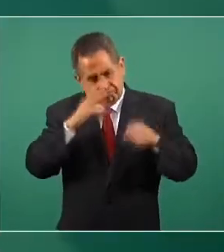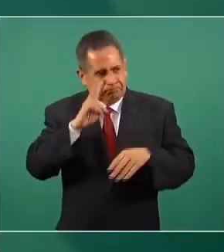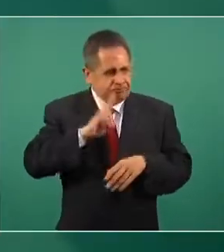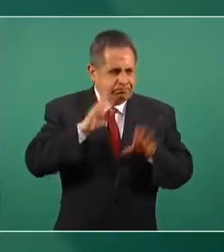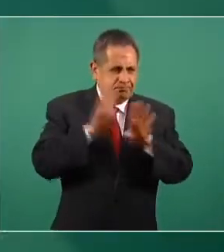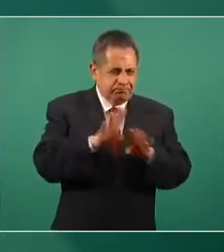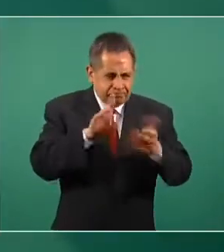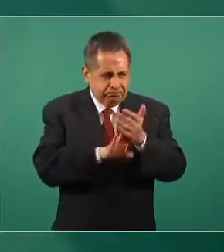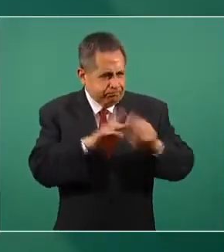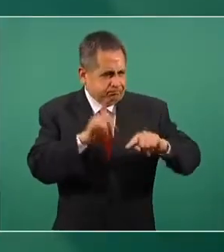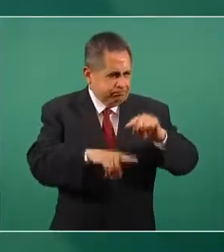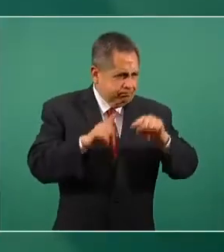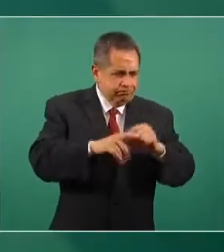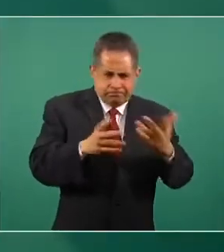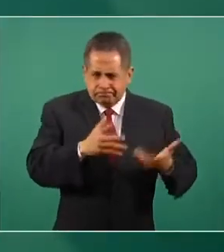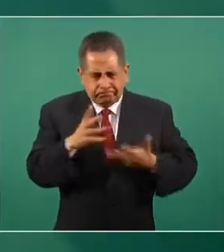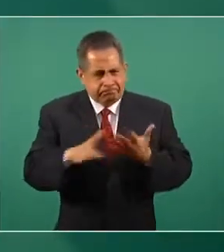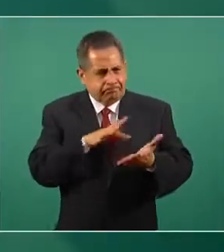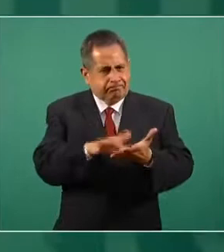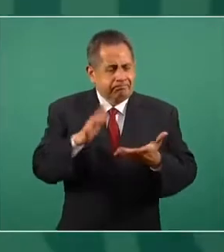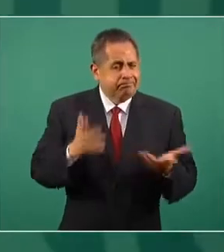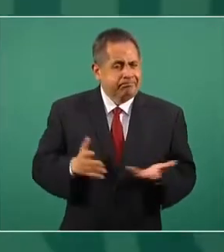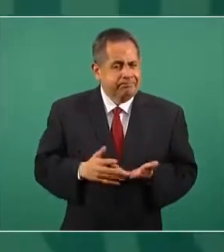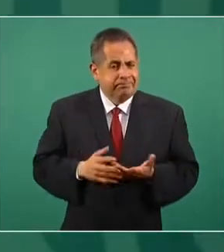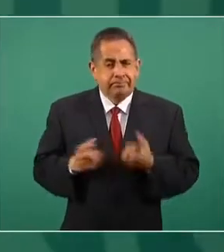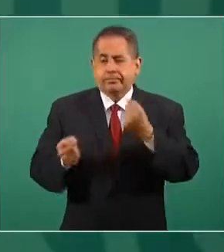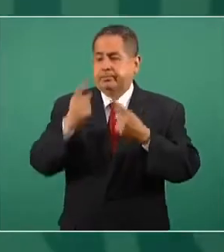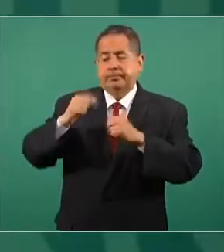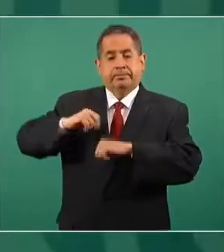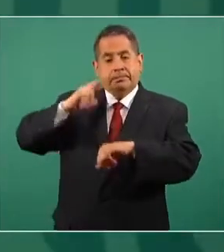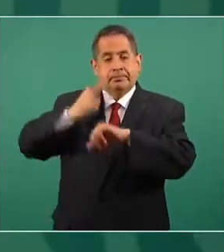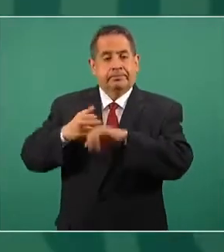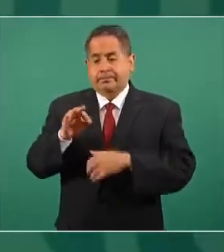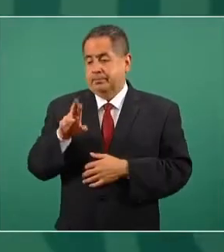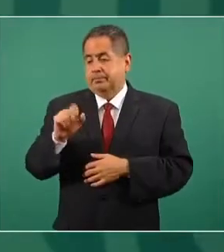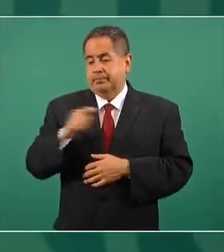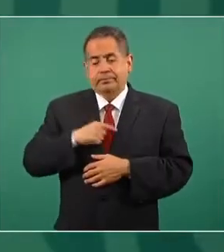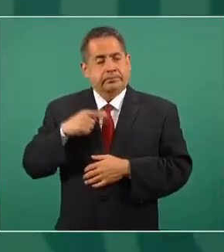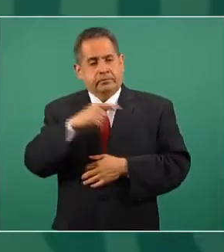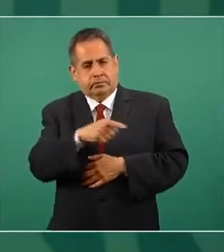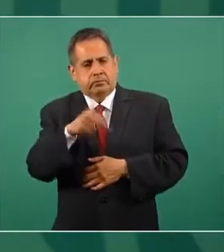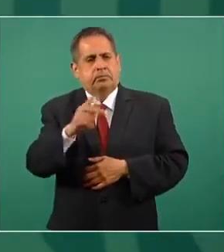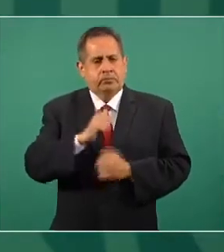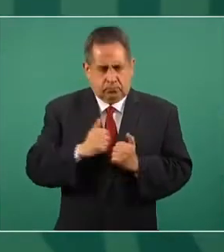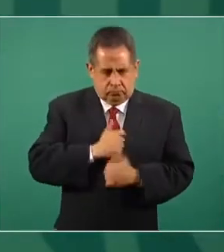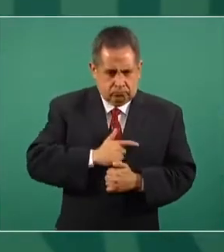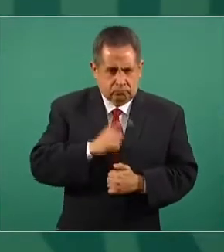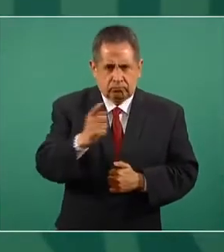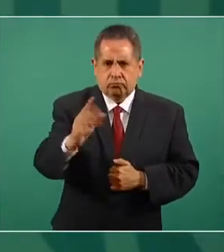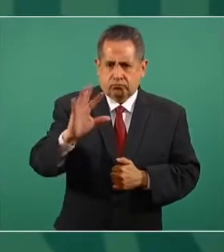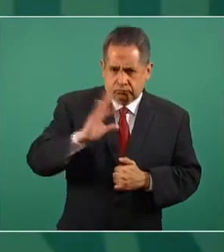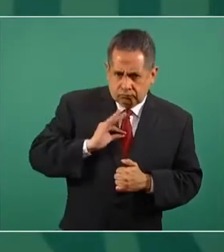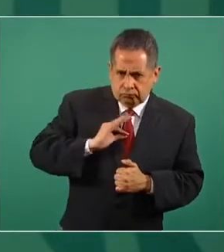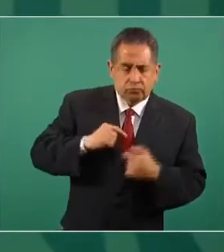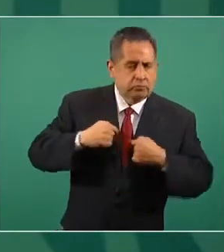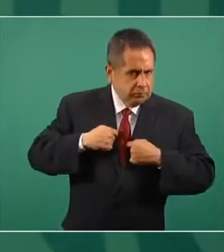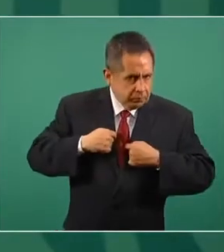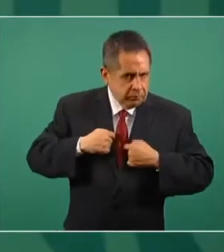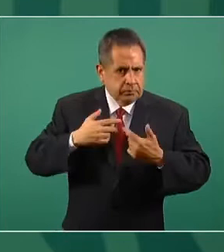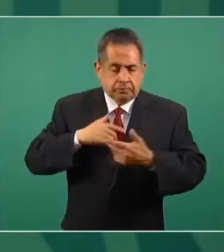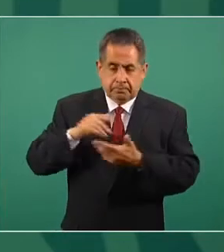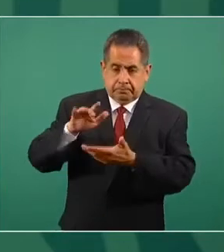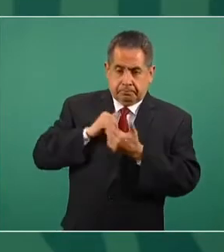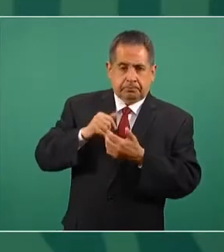de ver cómo podemos apoyar, porque hay cosas que no están dentro de la esfera del FOBISTE. Pero con mucho gusto lo que yo voy a hacer es